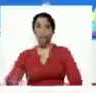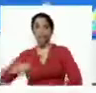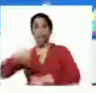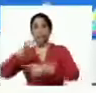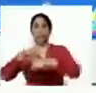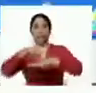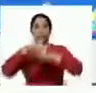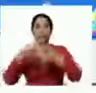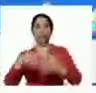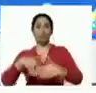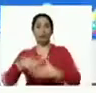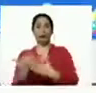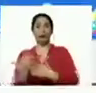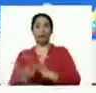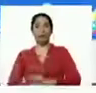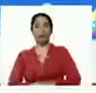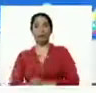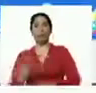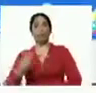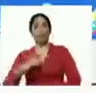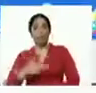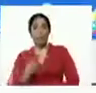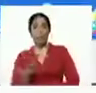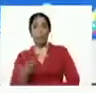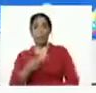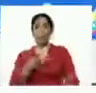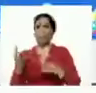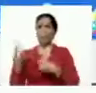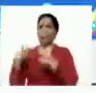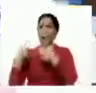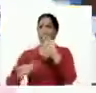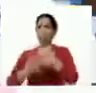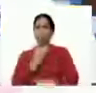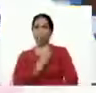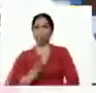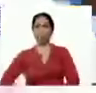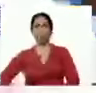y podemos invitar a otros presidentes y primeros ministros.